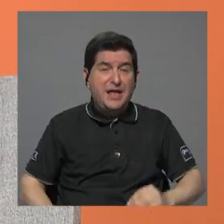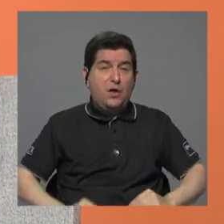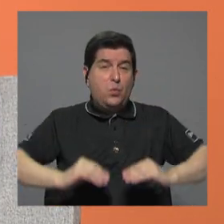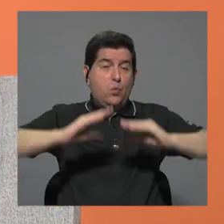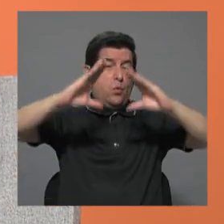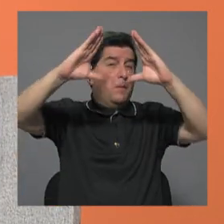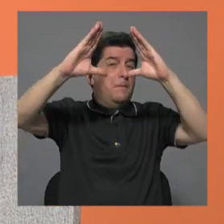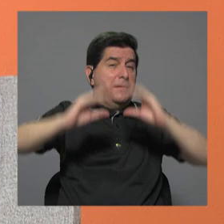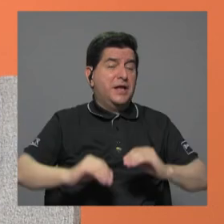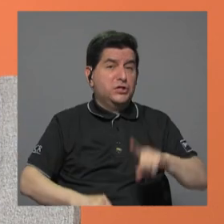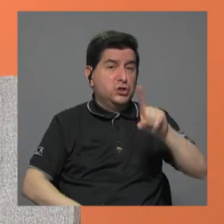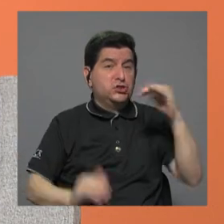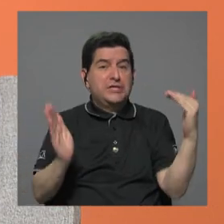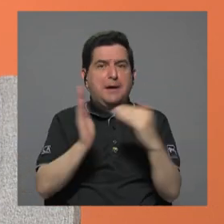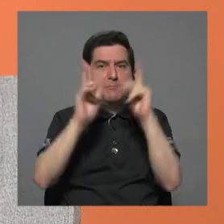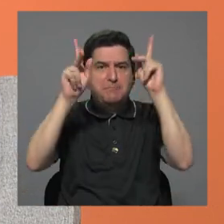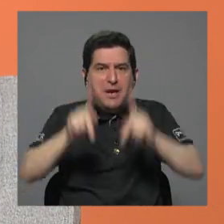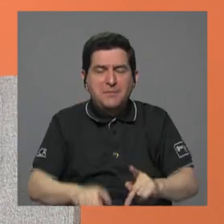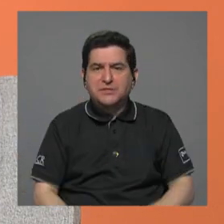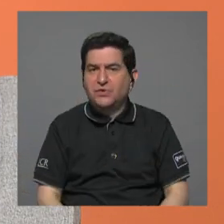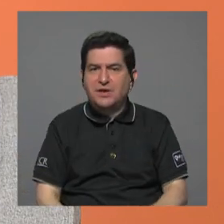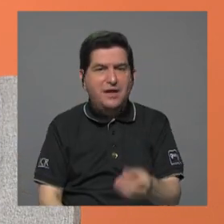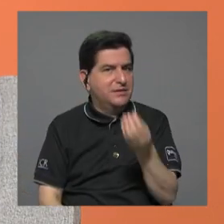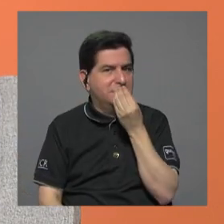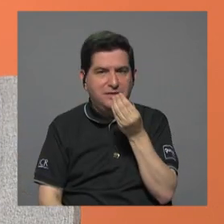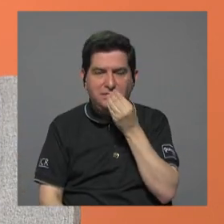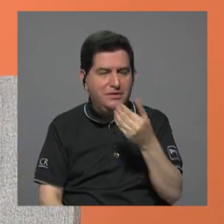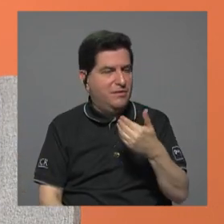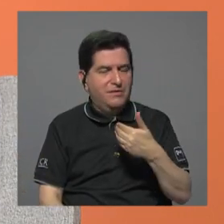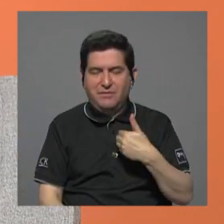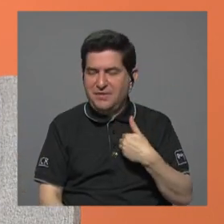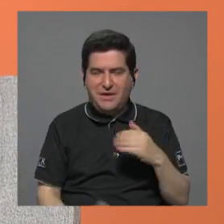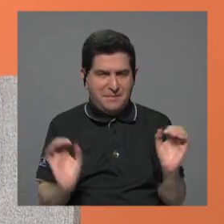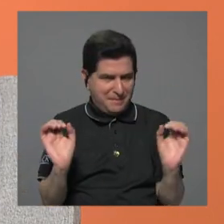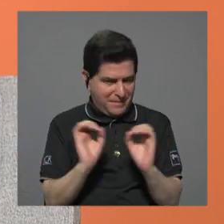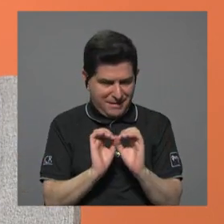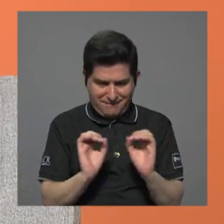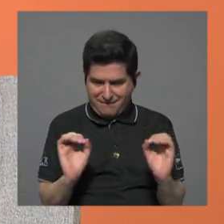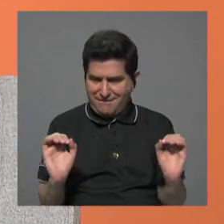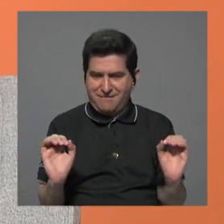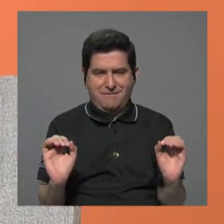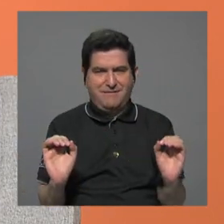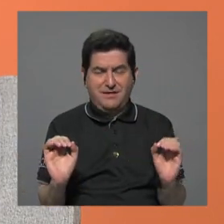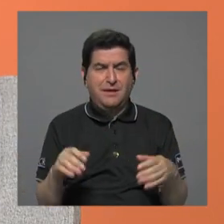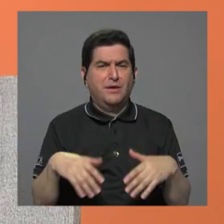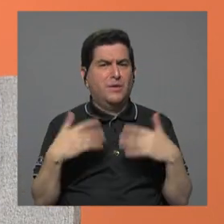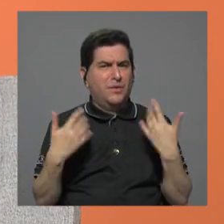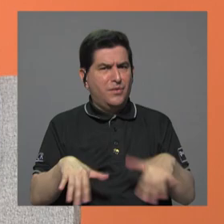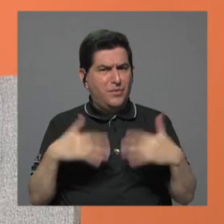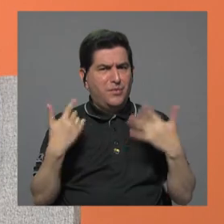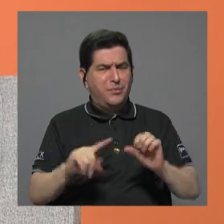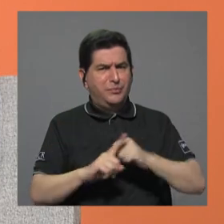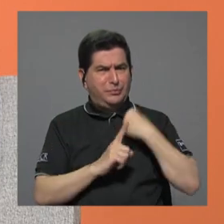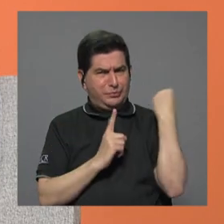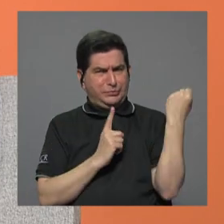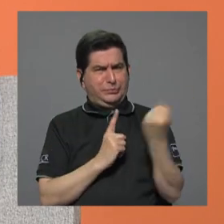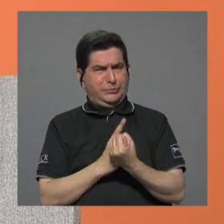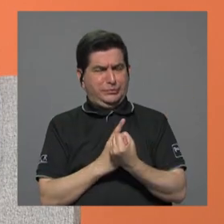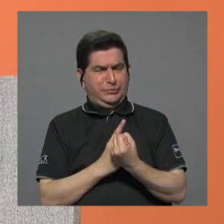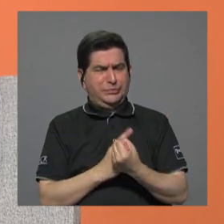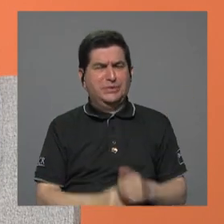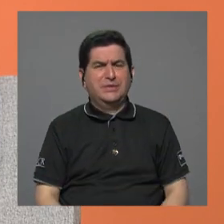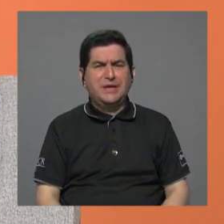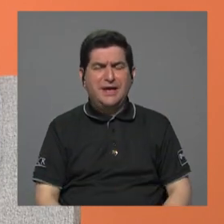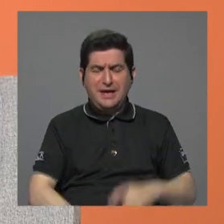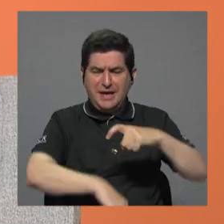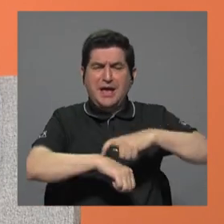100 mil personas en algún momento no contaron con un solo alimento. Realmente es una situación, y como decíamos, en la